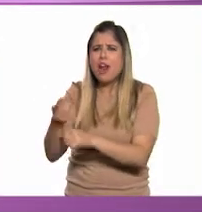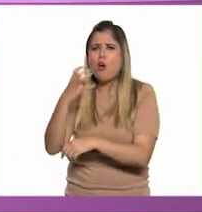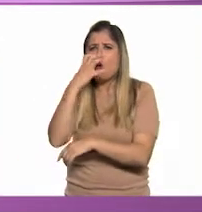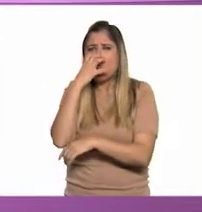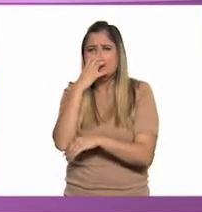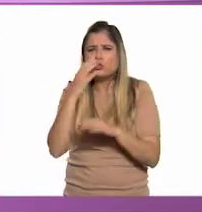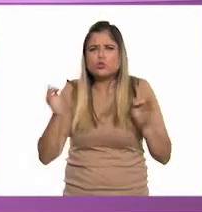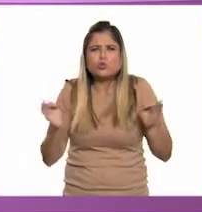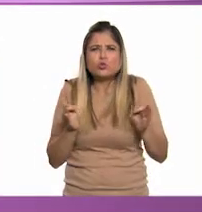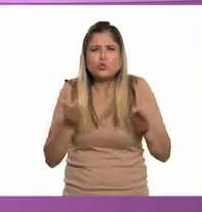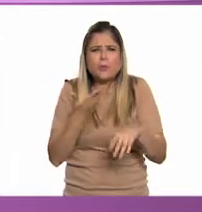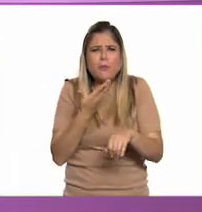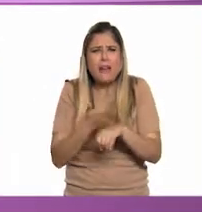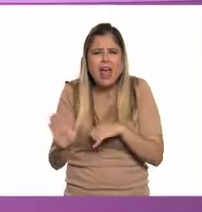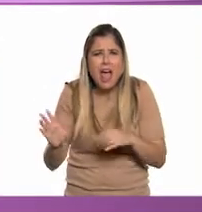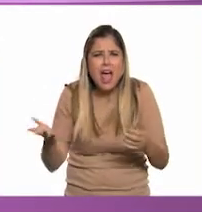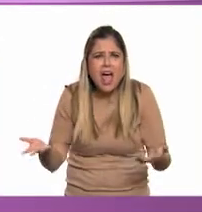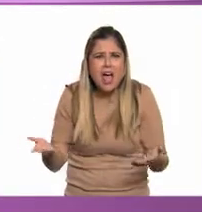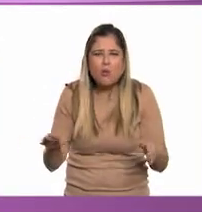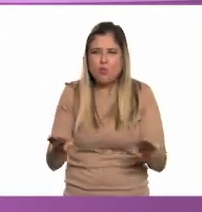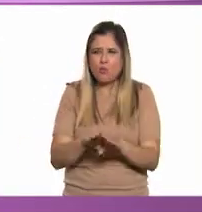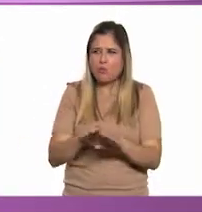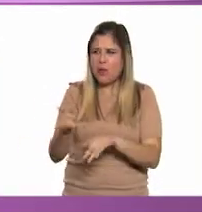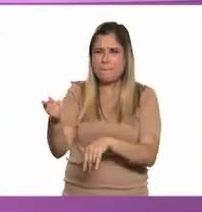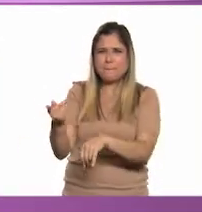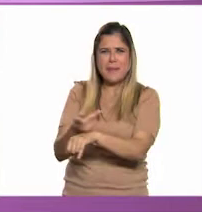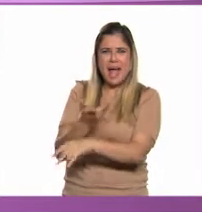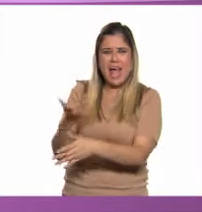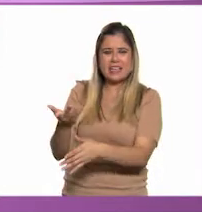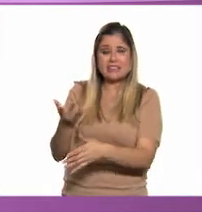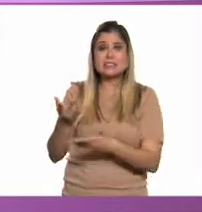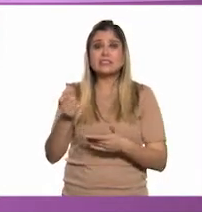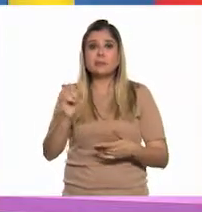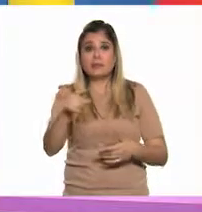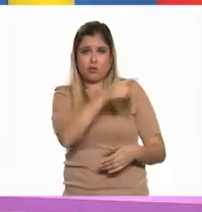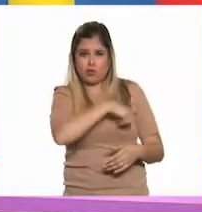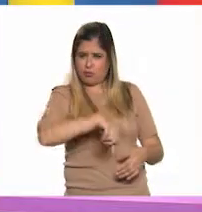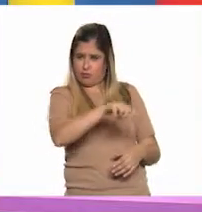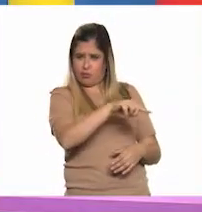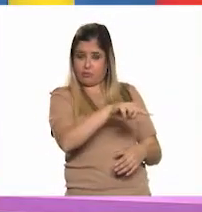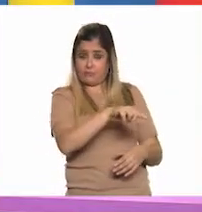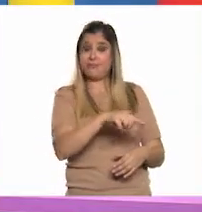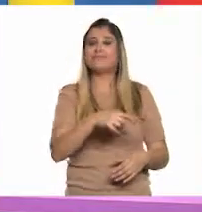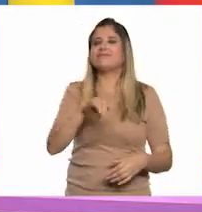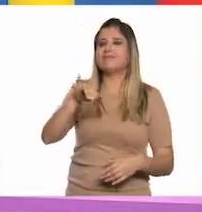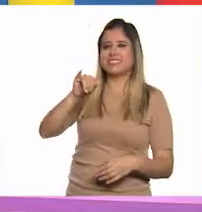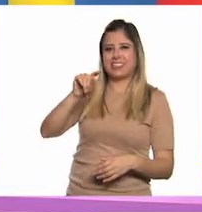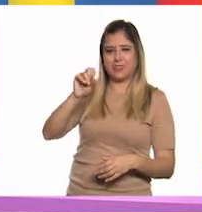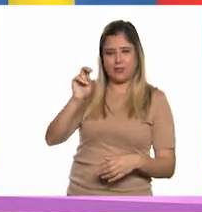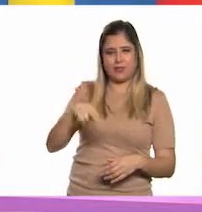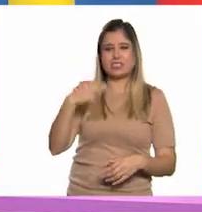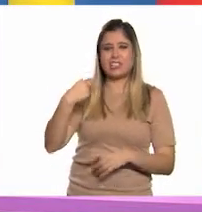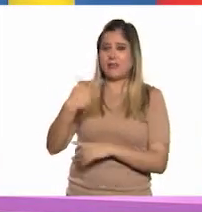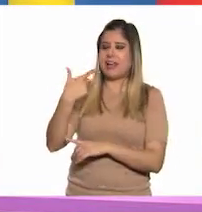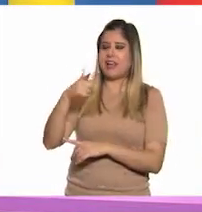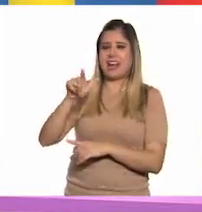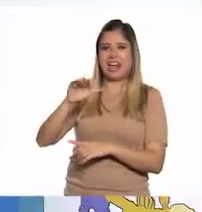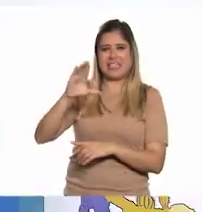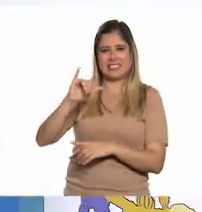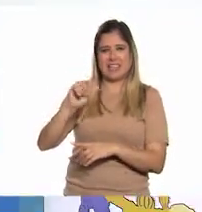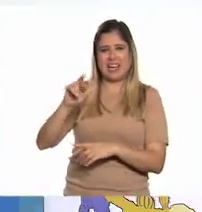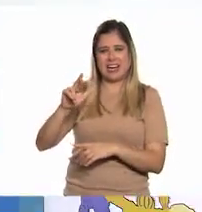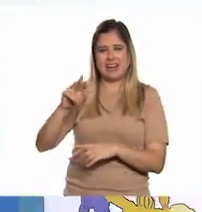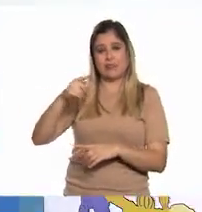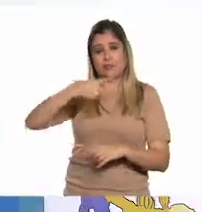osos polares! ¡Ay, pero! ¿Pero cómo? ¿En nosotros? Sí, Tom, así es. Se llama glaciar. Aunque